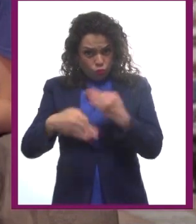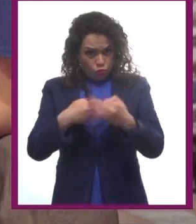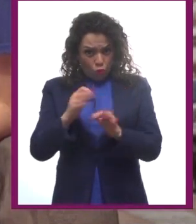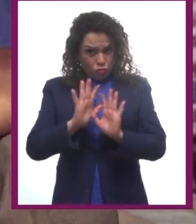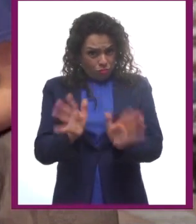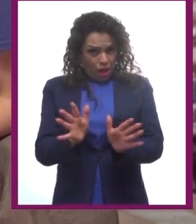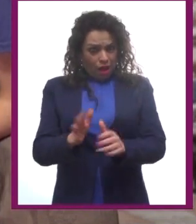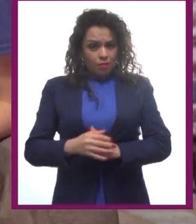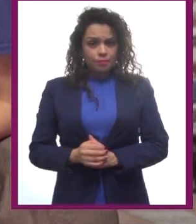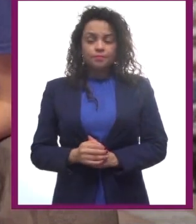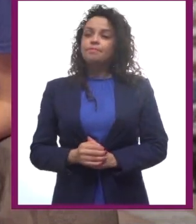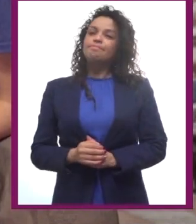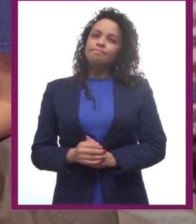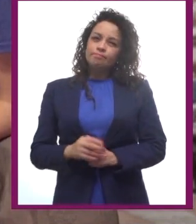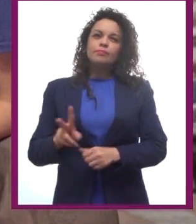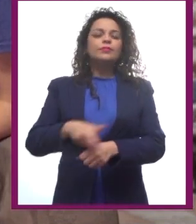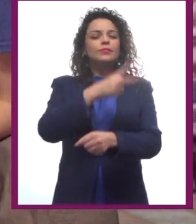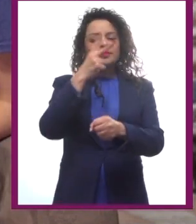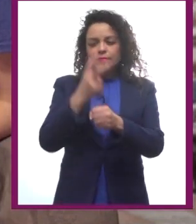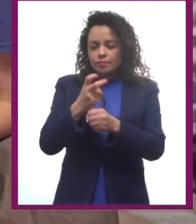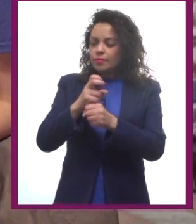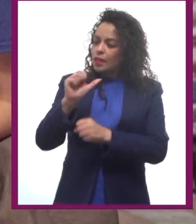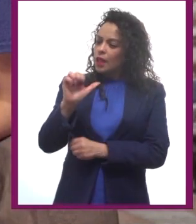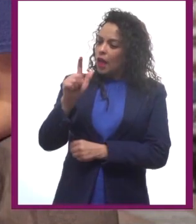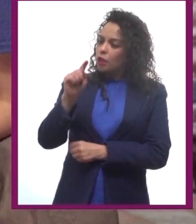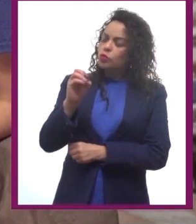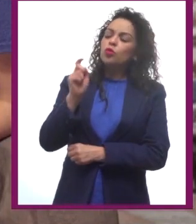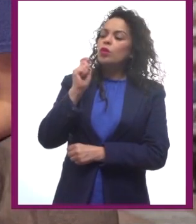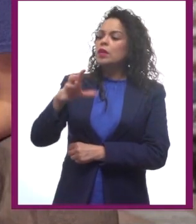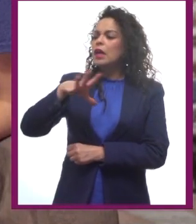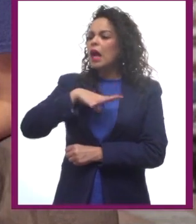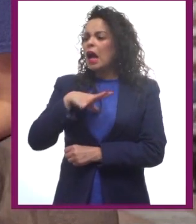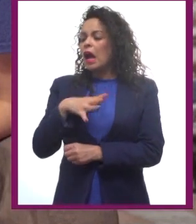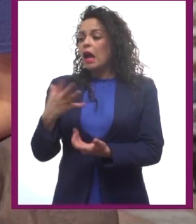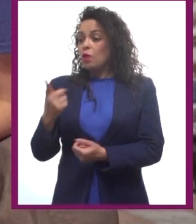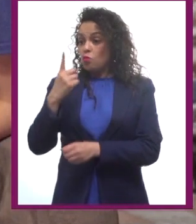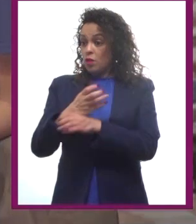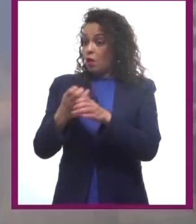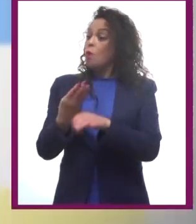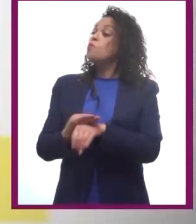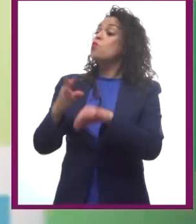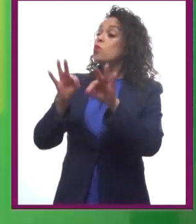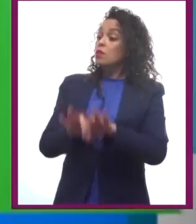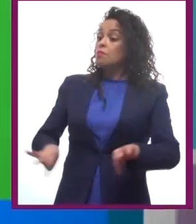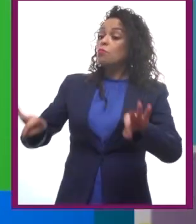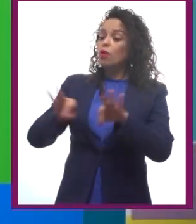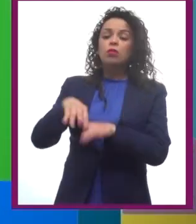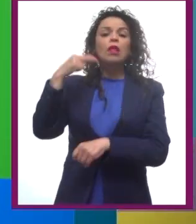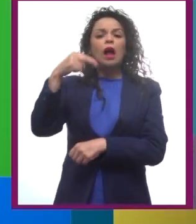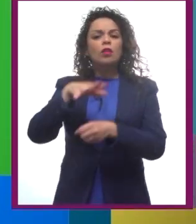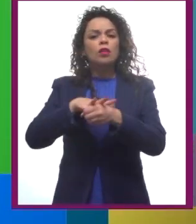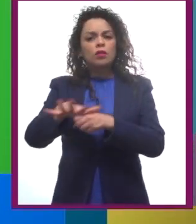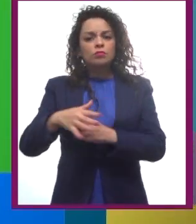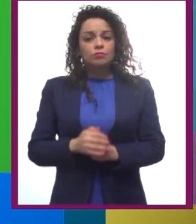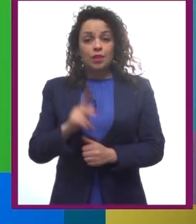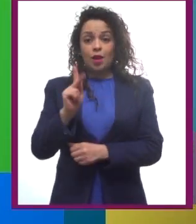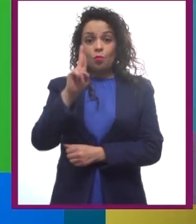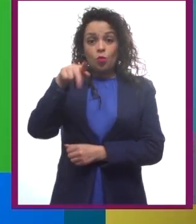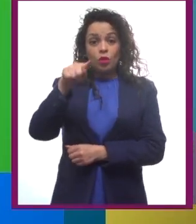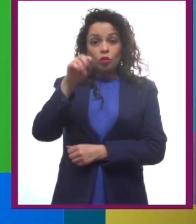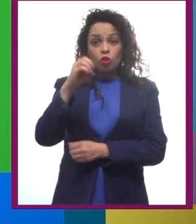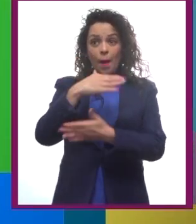El segundo acto contiene elemento muy importante, llamado punto medio